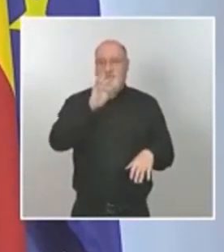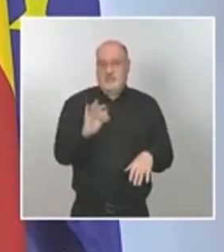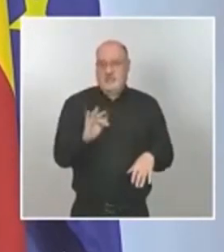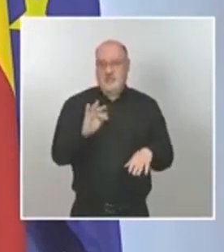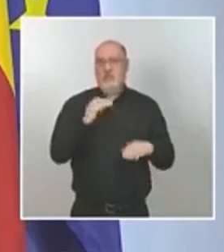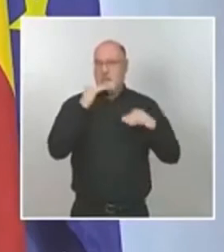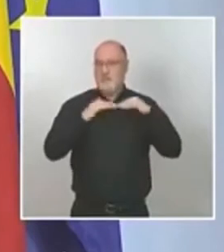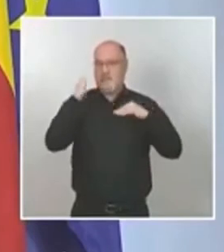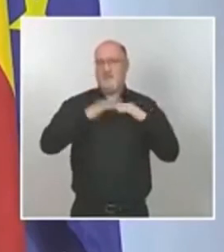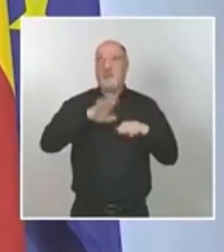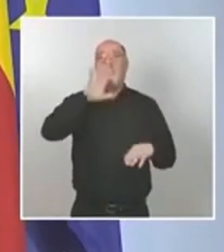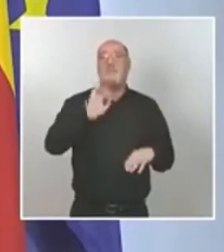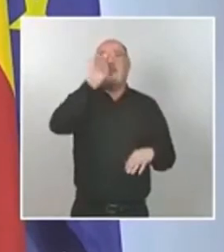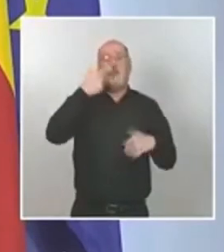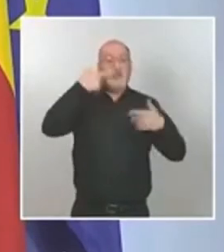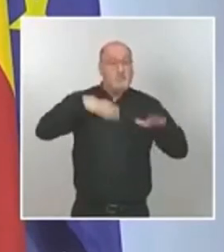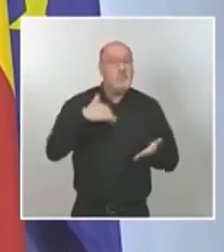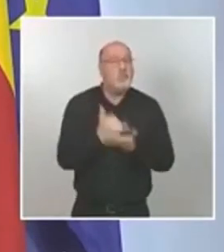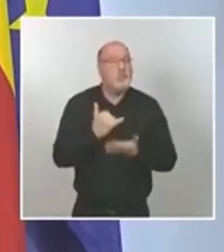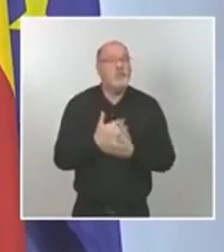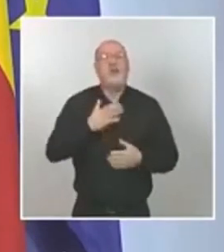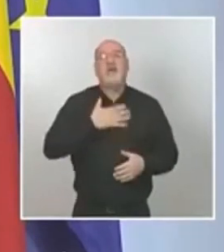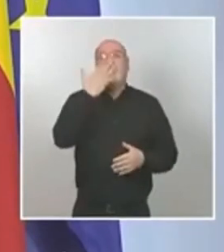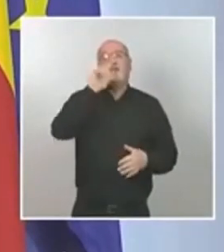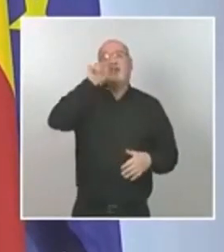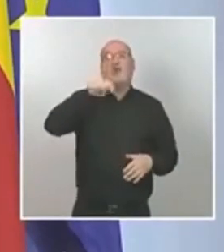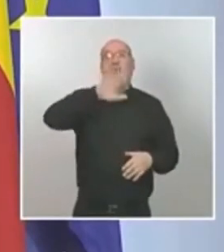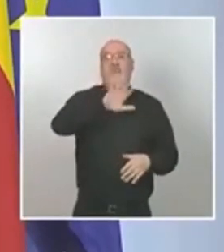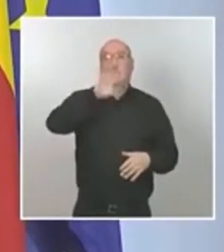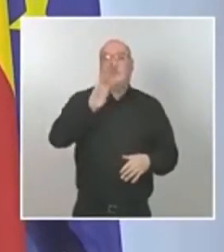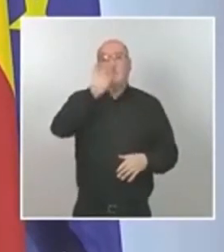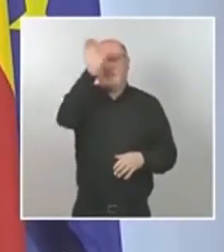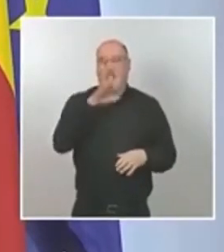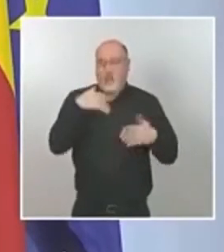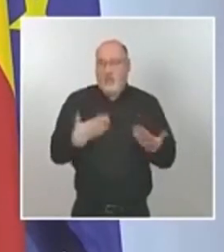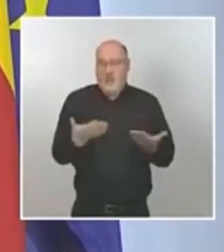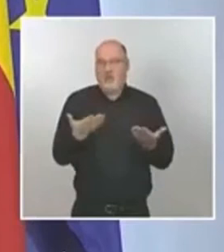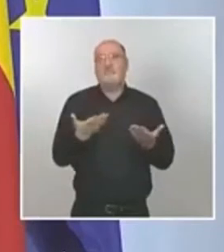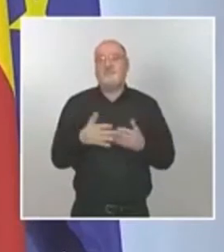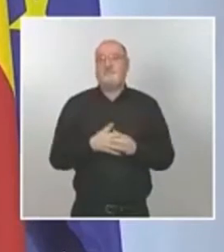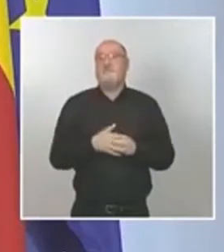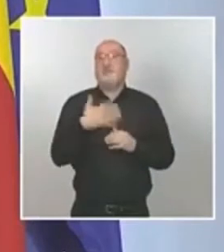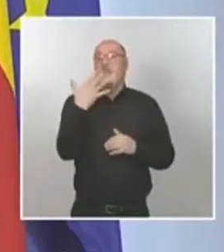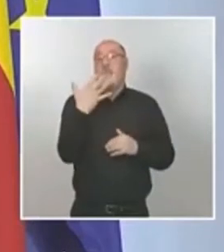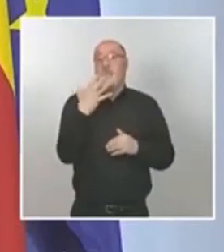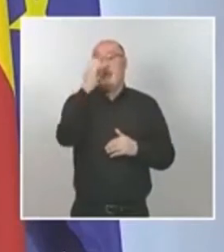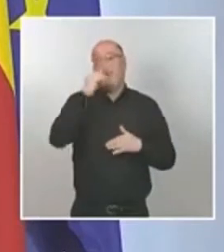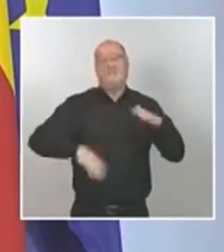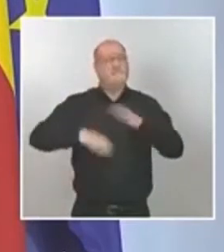5% en un 5,53% en este momento y el 5% es la cifra que la OMS